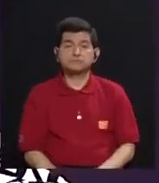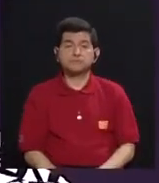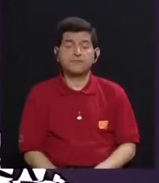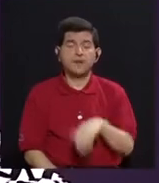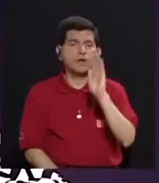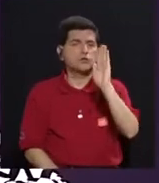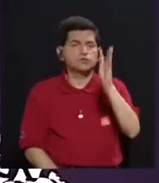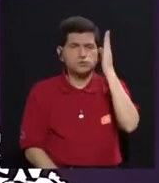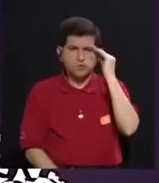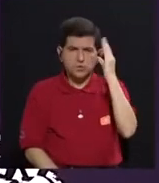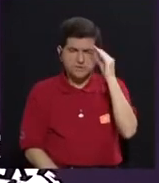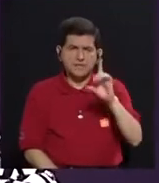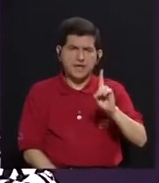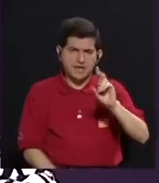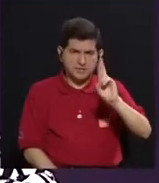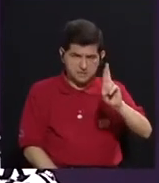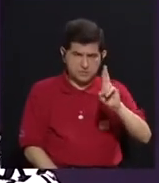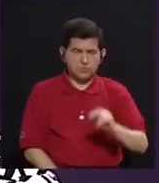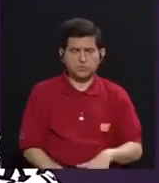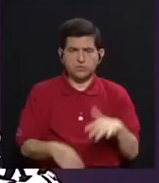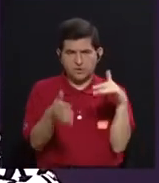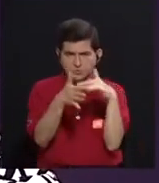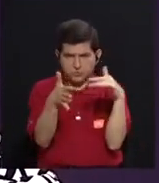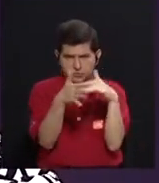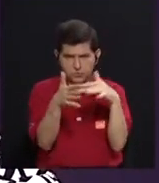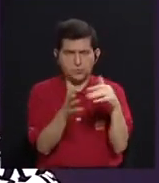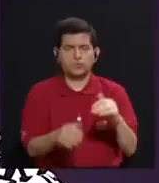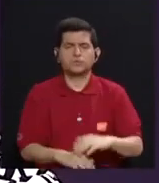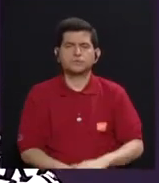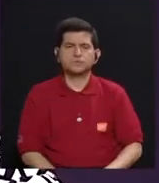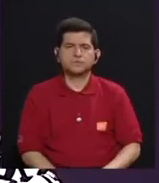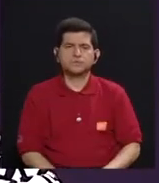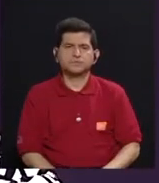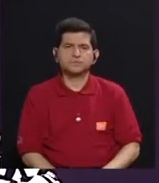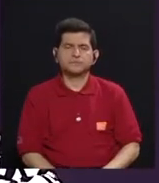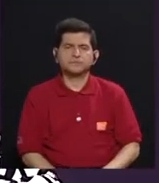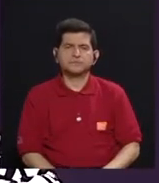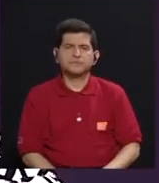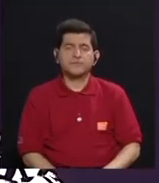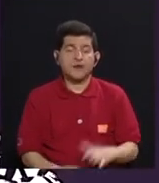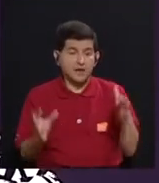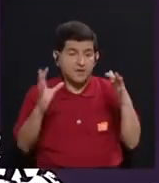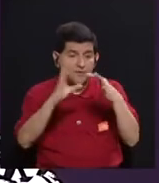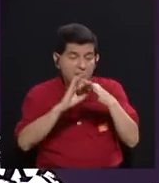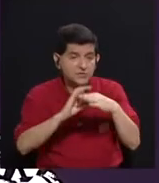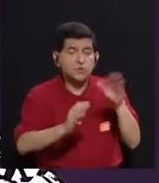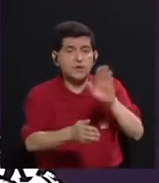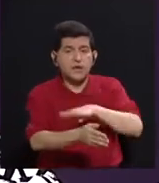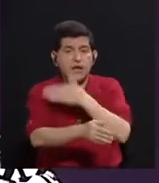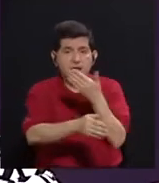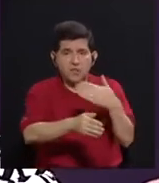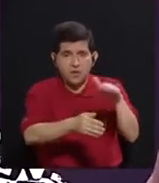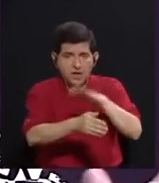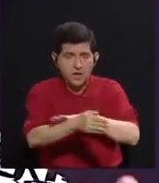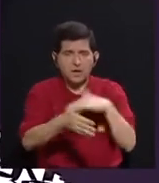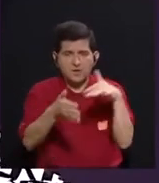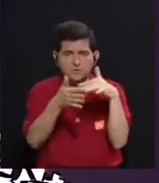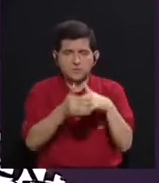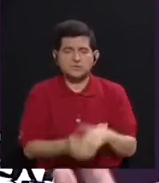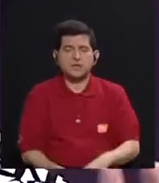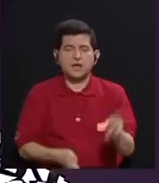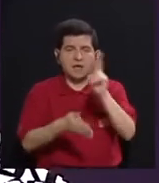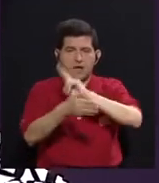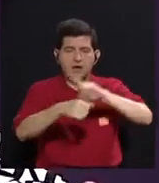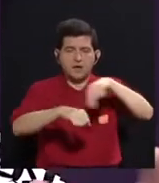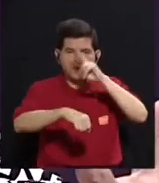experiencia reciente en el doctorado sobre musicología de la UNAM, ¿cómo ves el